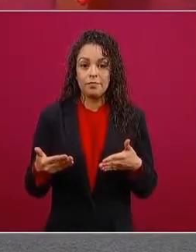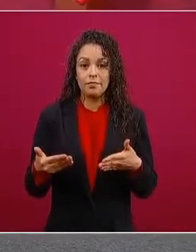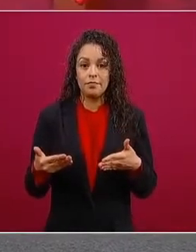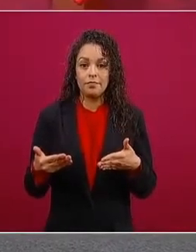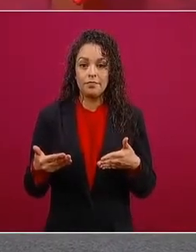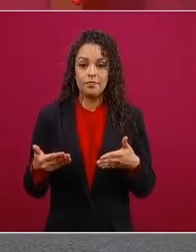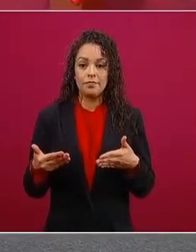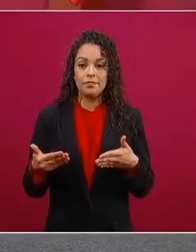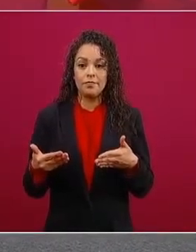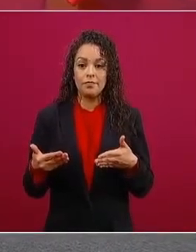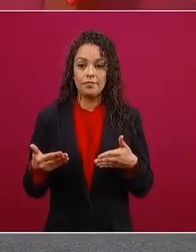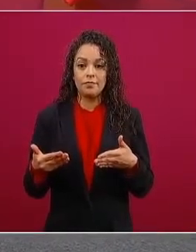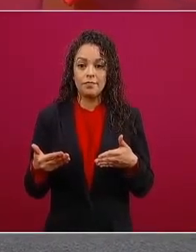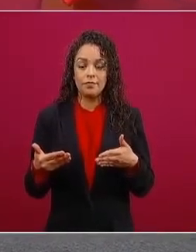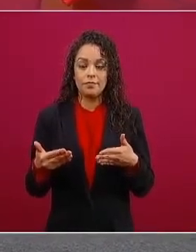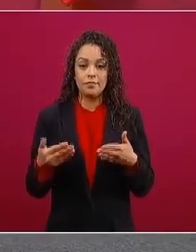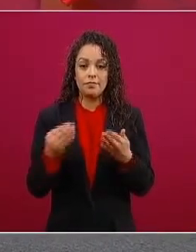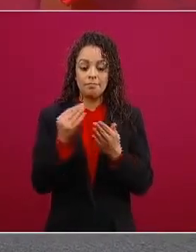con medidas